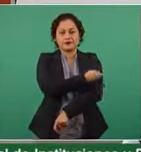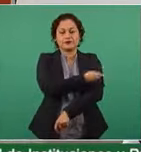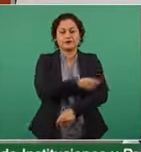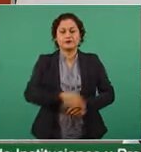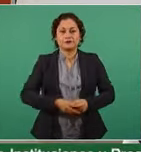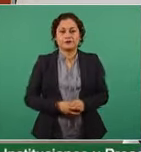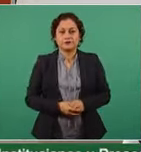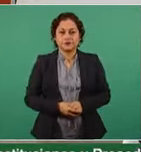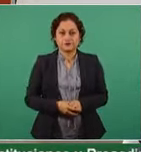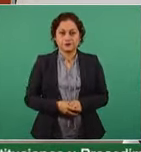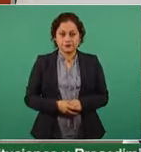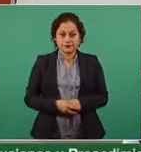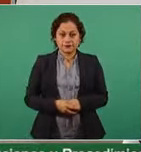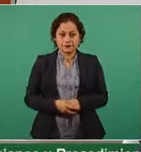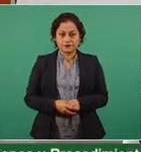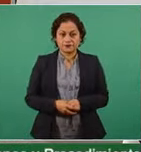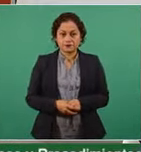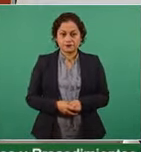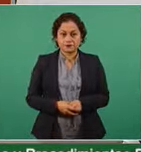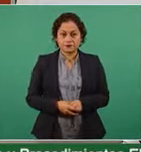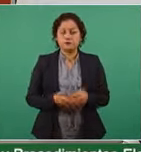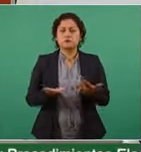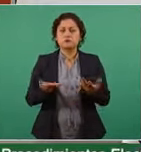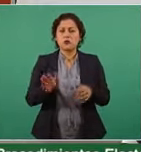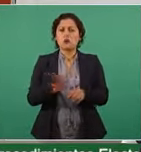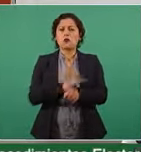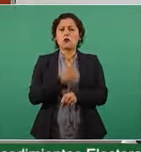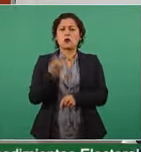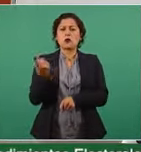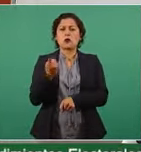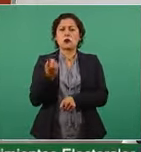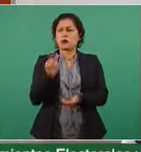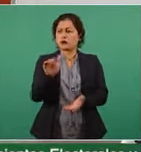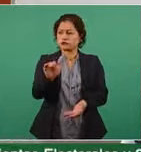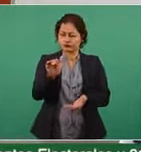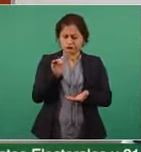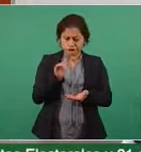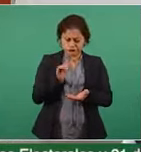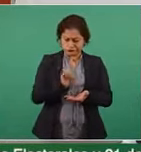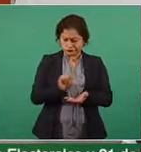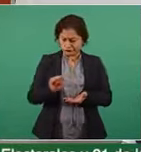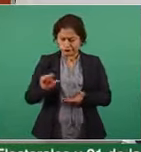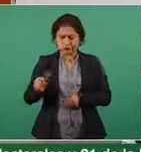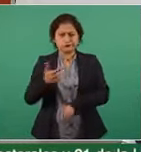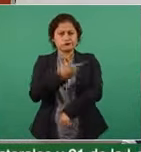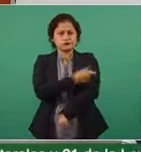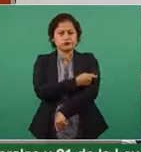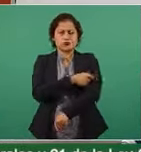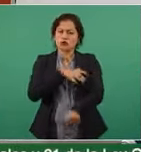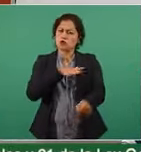tenemos vacunas suficientes. Les comentaba que